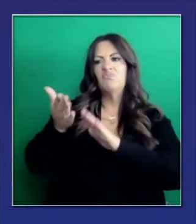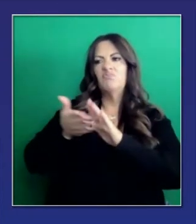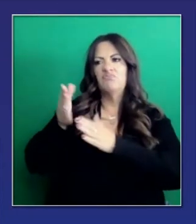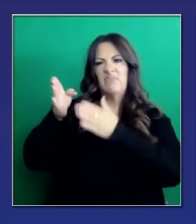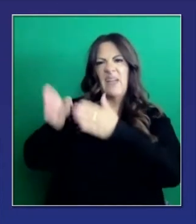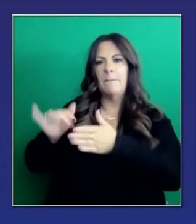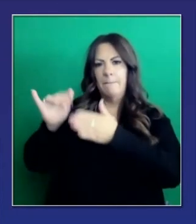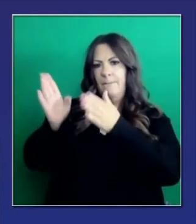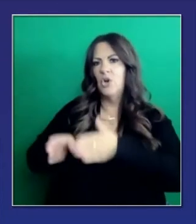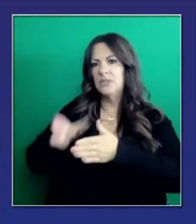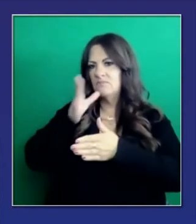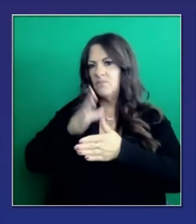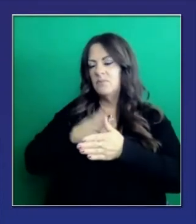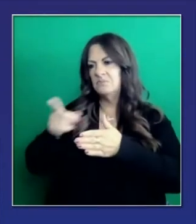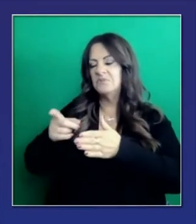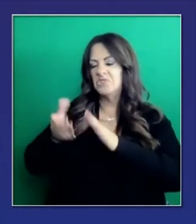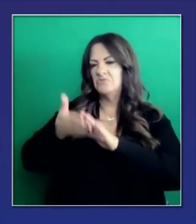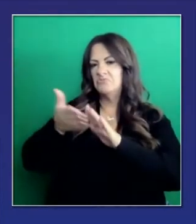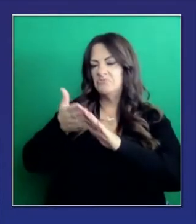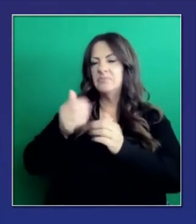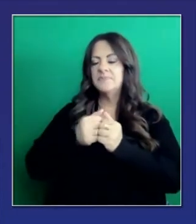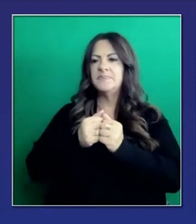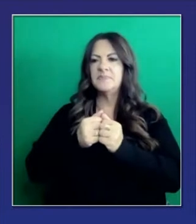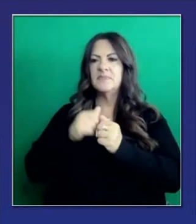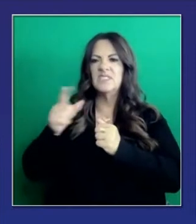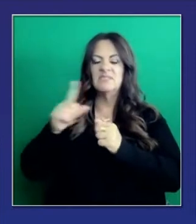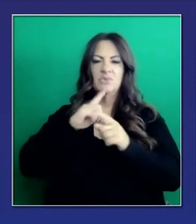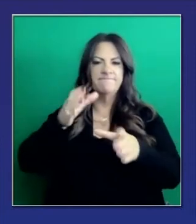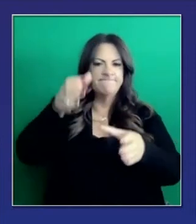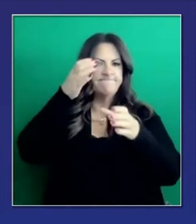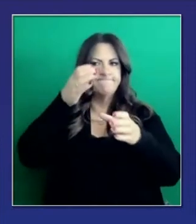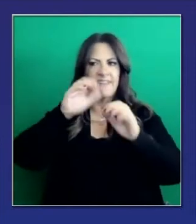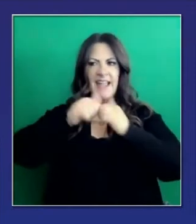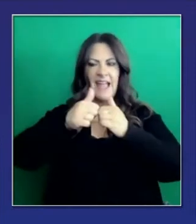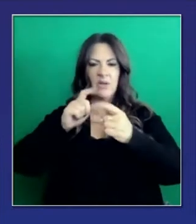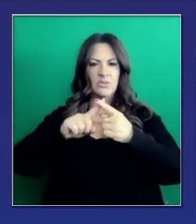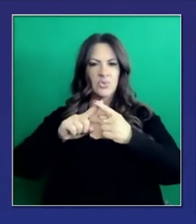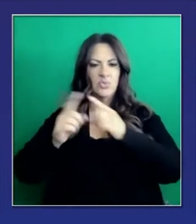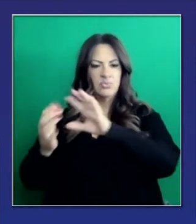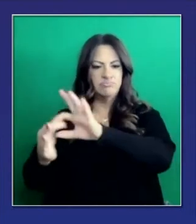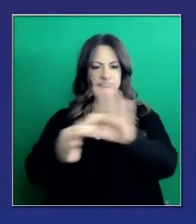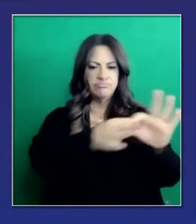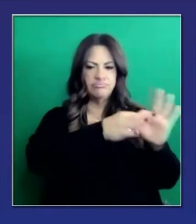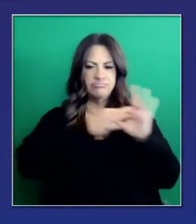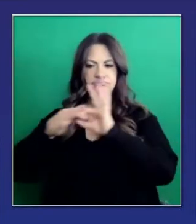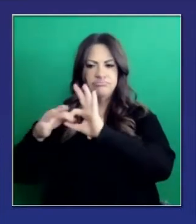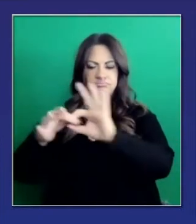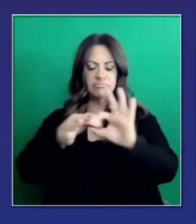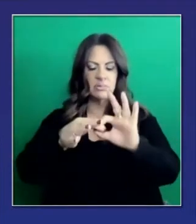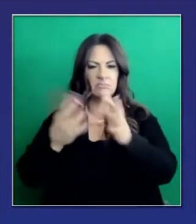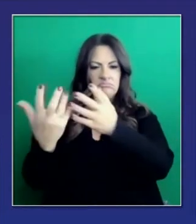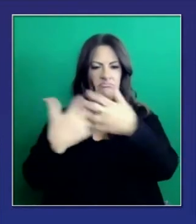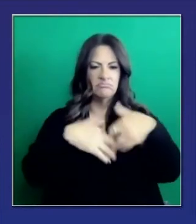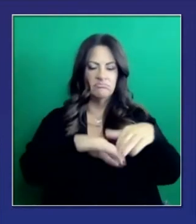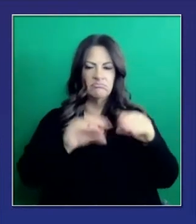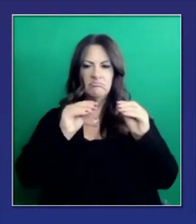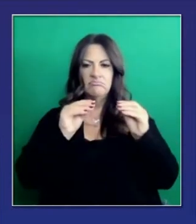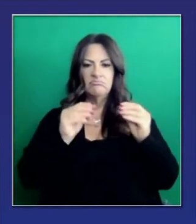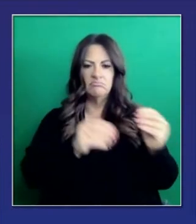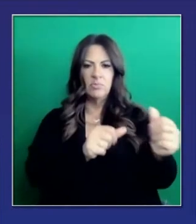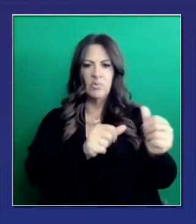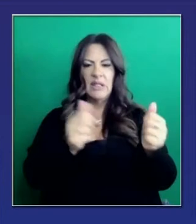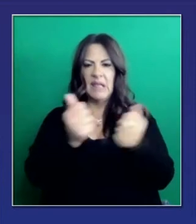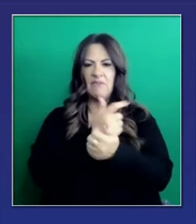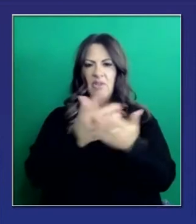vacunas. Ella no quiere que se use como título. Pero estamos reenforzando cuál es su papel, que es avanzar, unificar